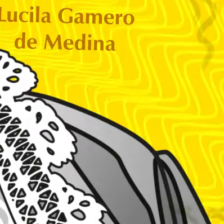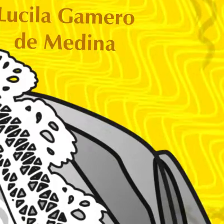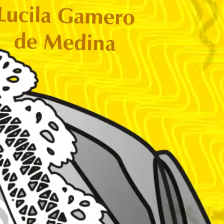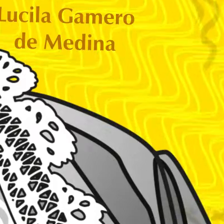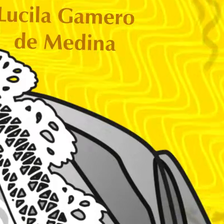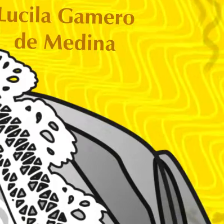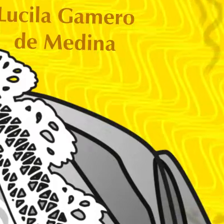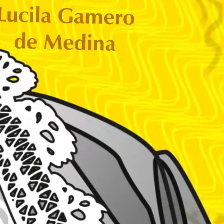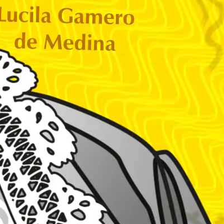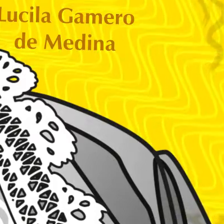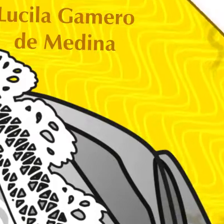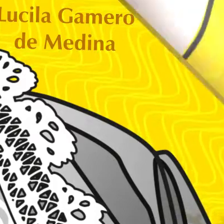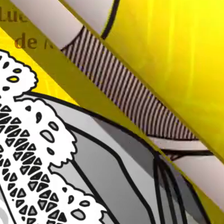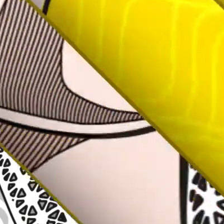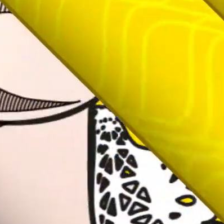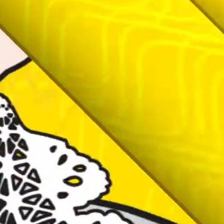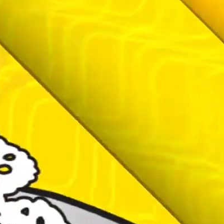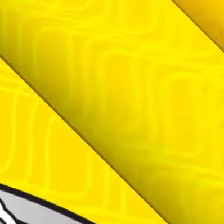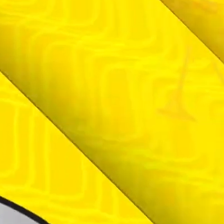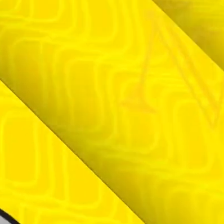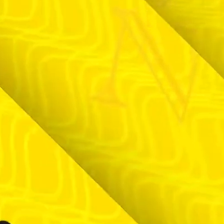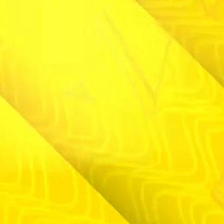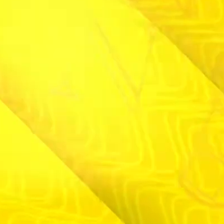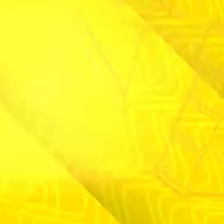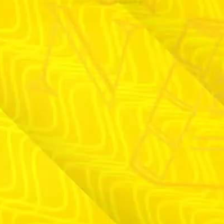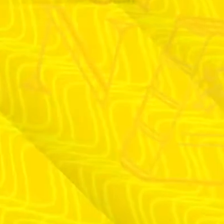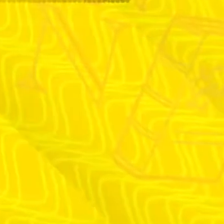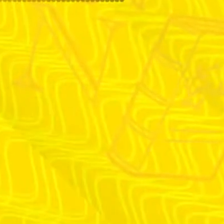Música Música